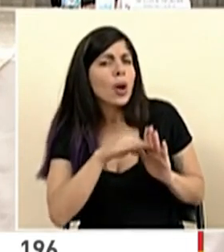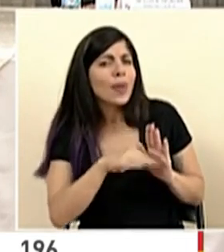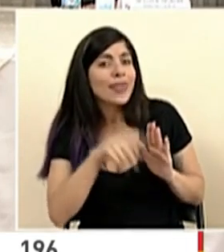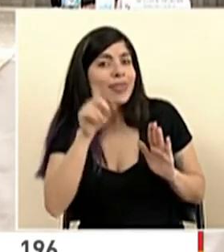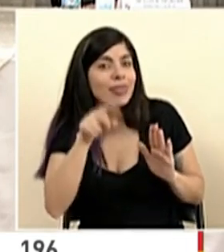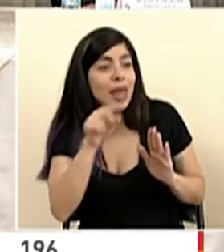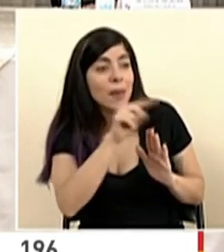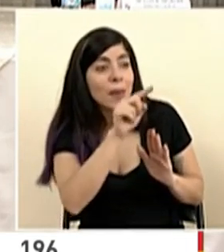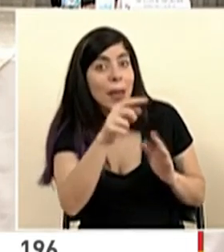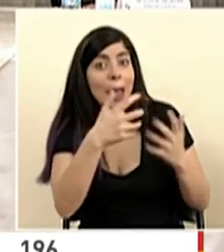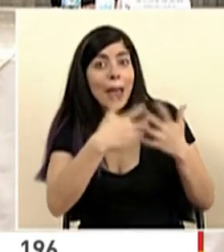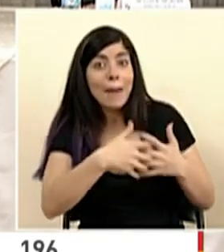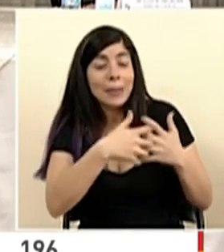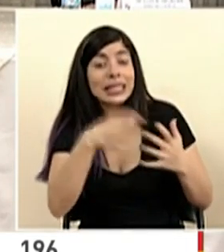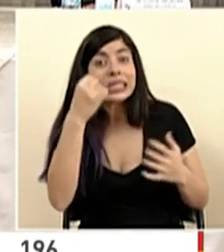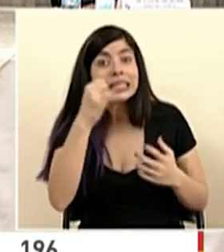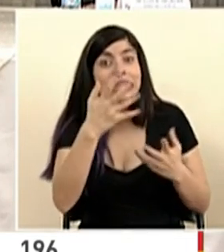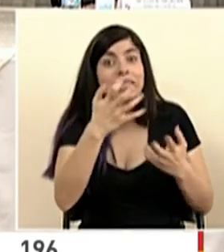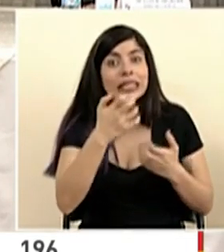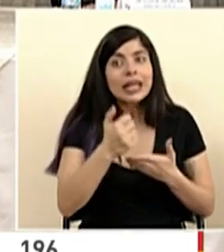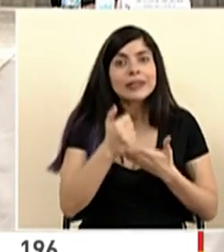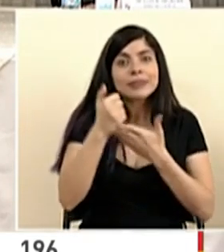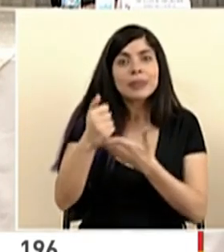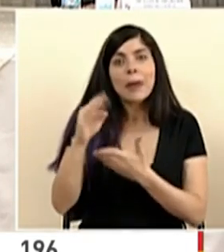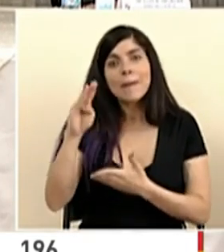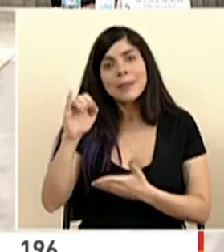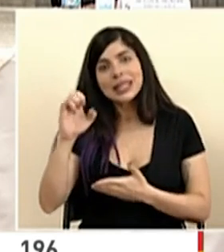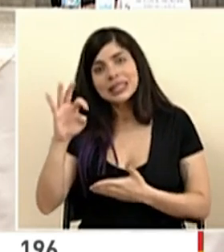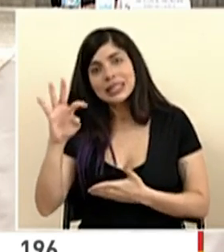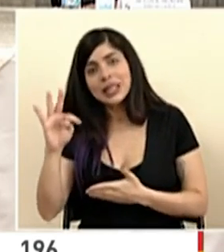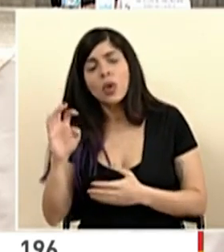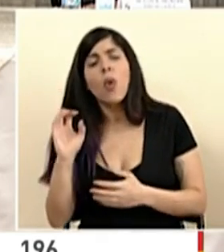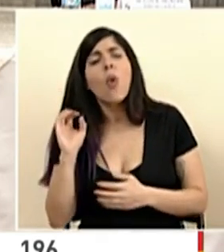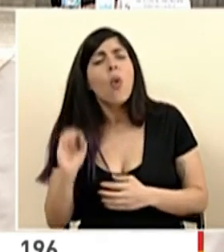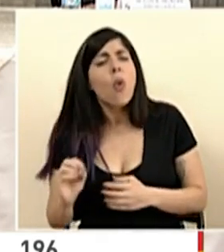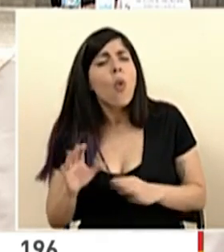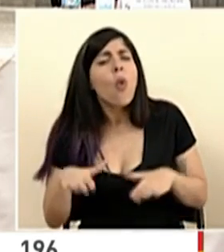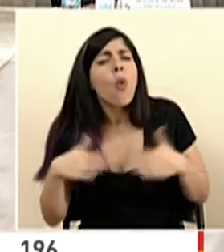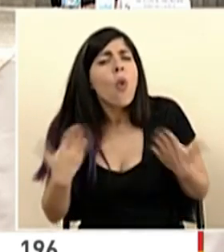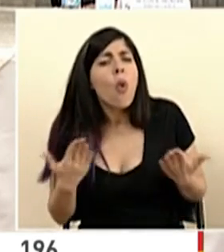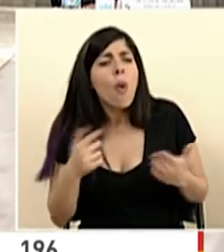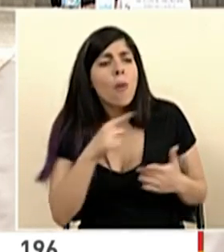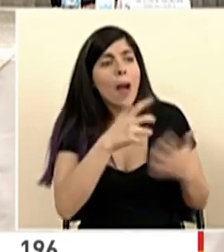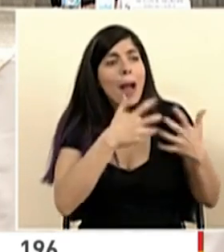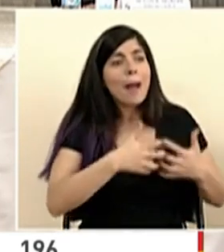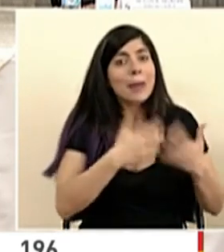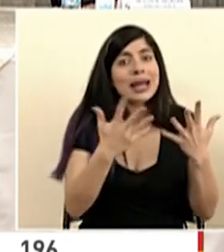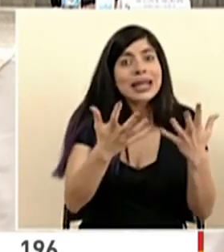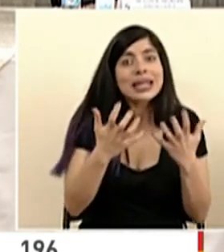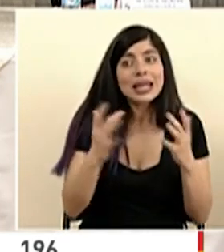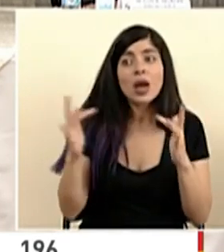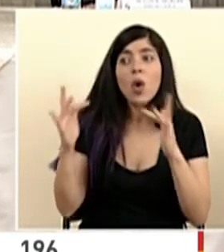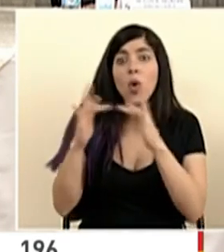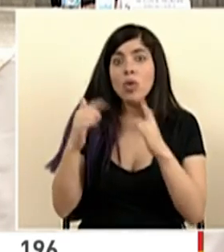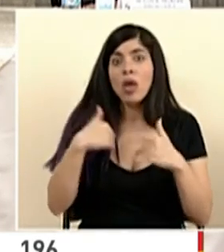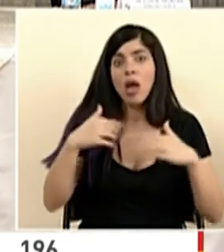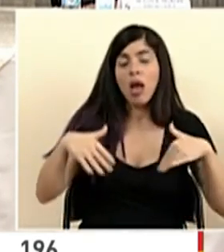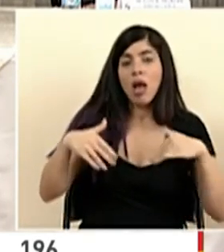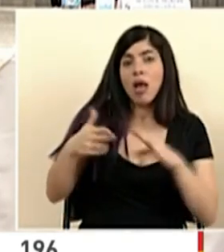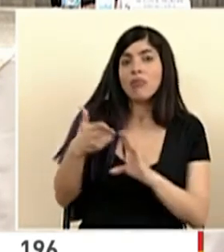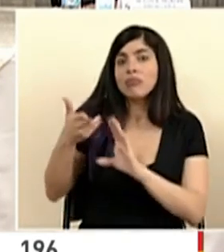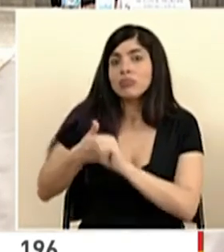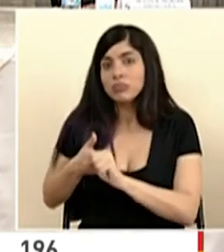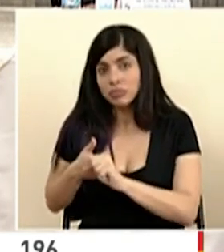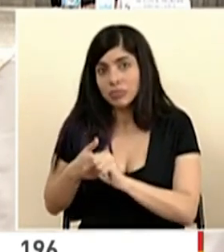las empresas para poder ofrecer ayuda al MISID o cuál sería el contacto para que esas empresas que no están necesariamente